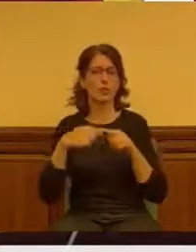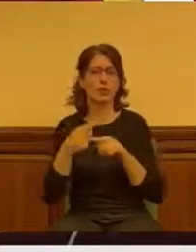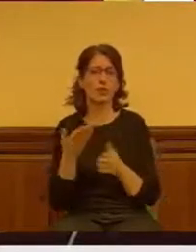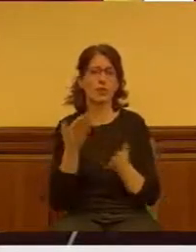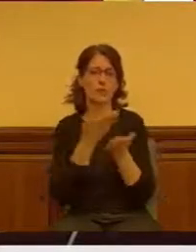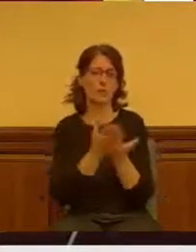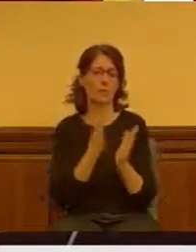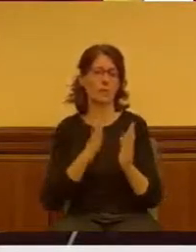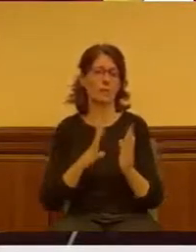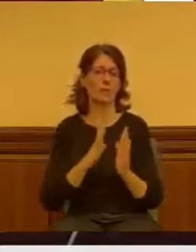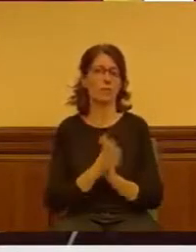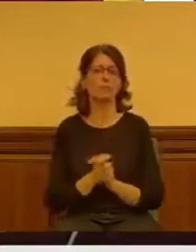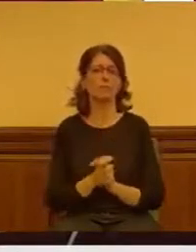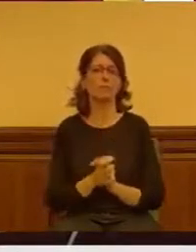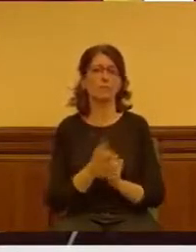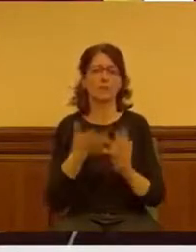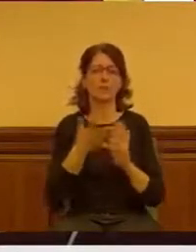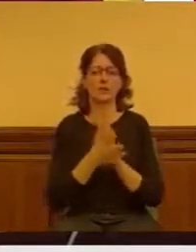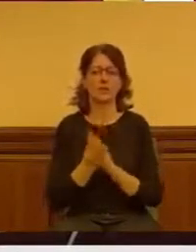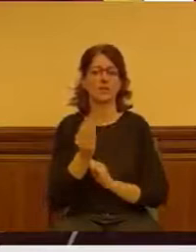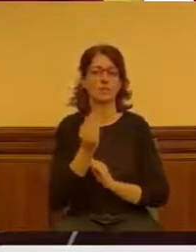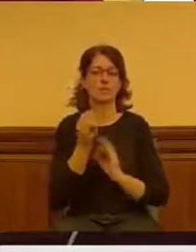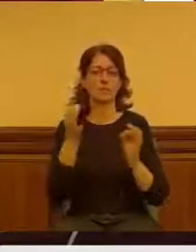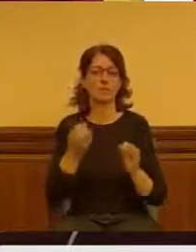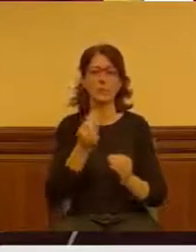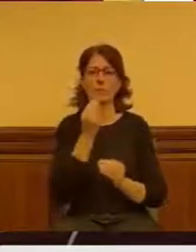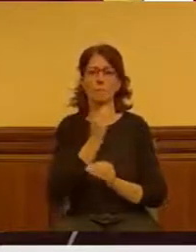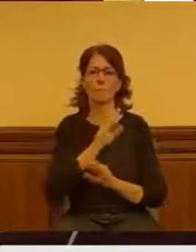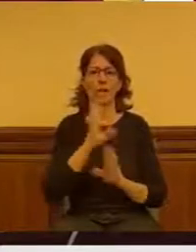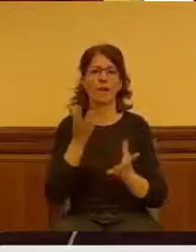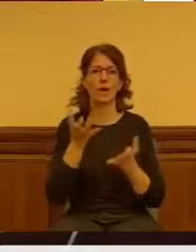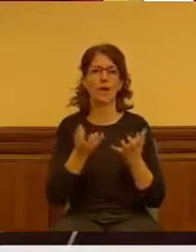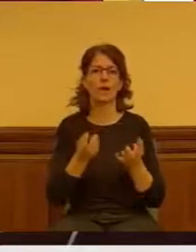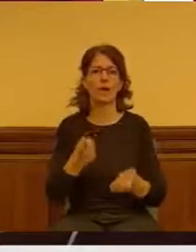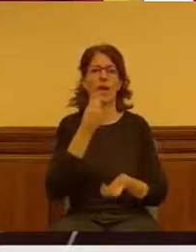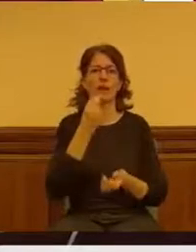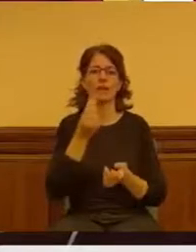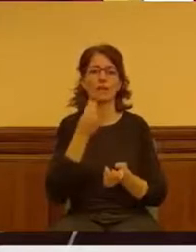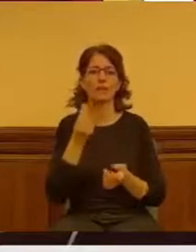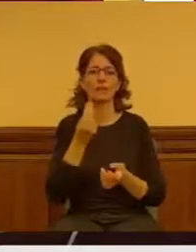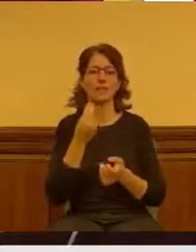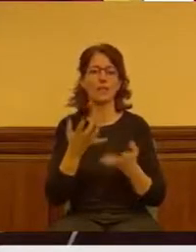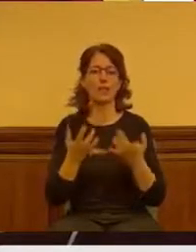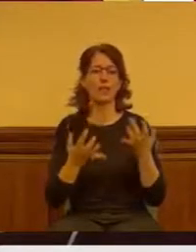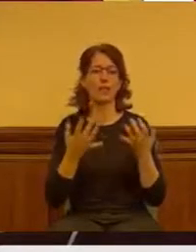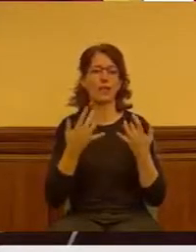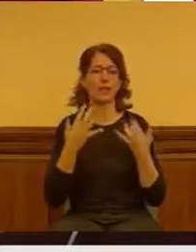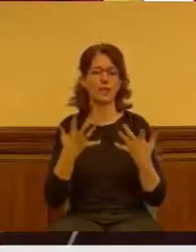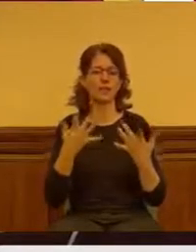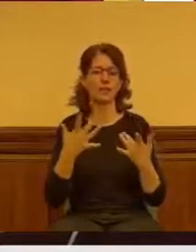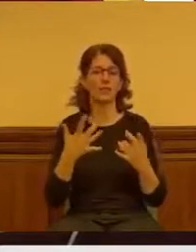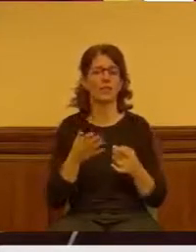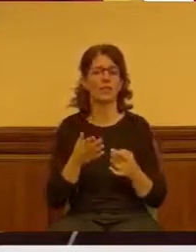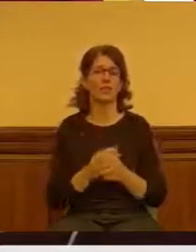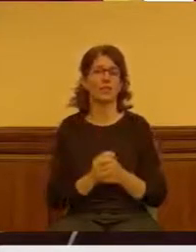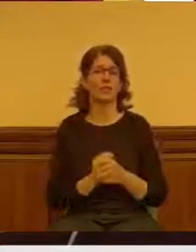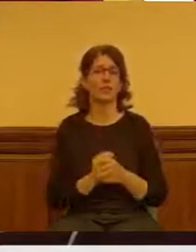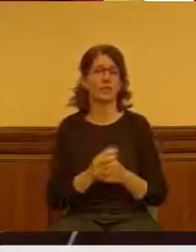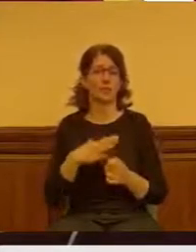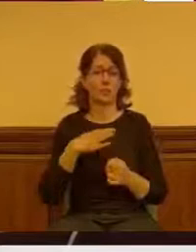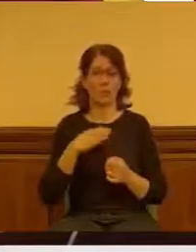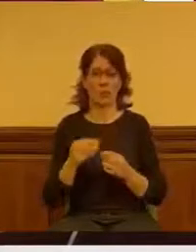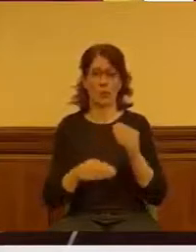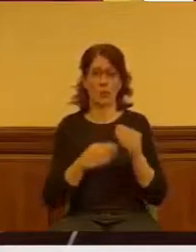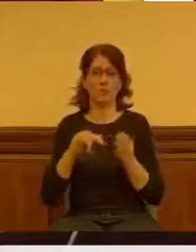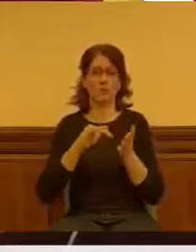siempre va a ser mejor una alimentación fresca y directa que un servicio de catering. Y tiene usted la posibilidad de hacerlo si tiene